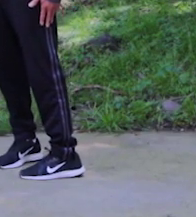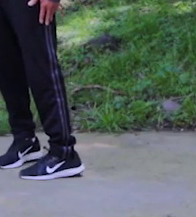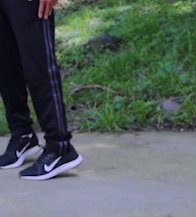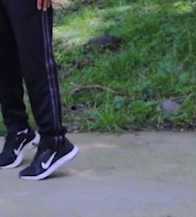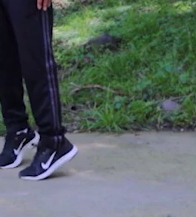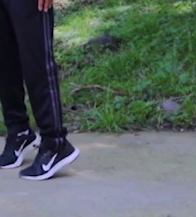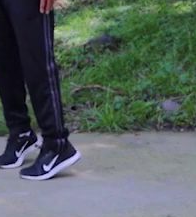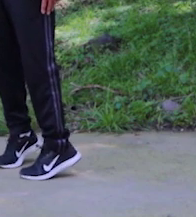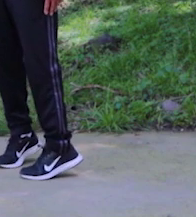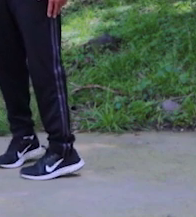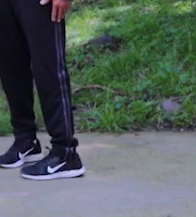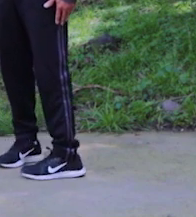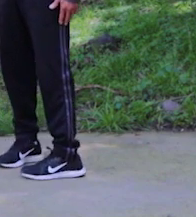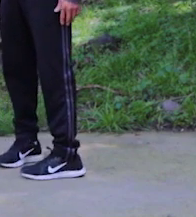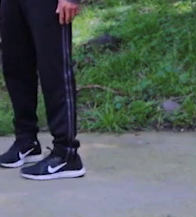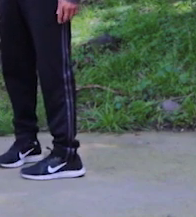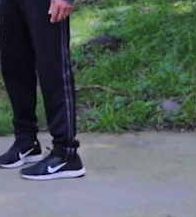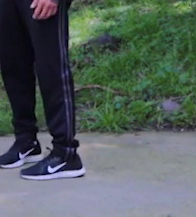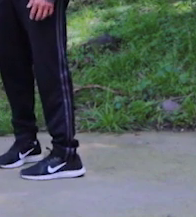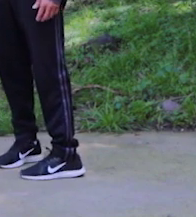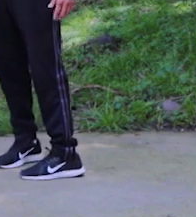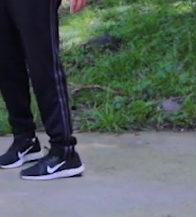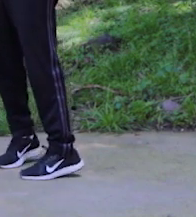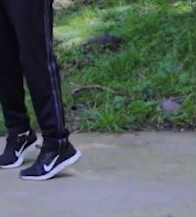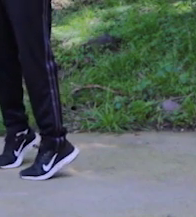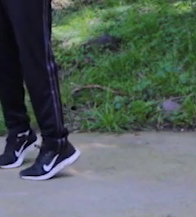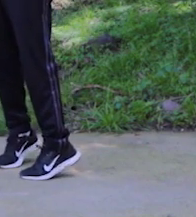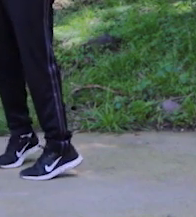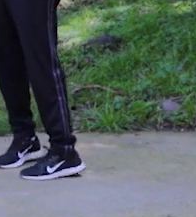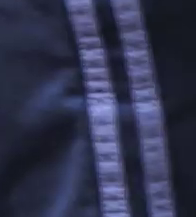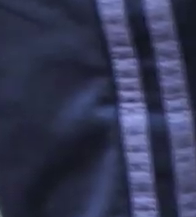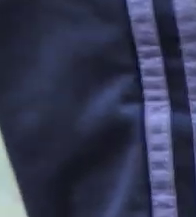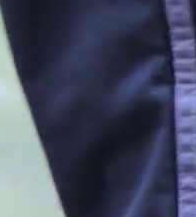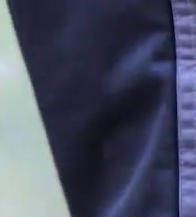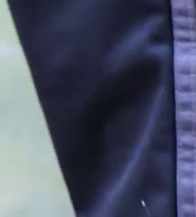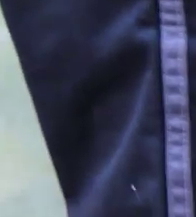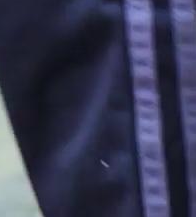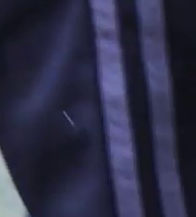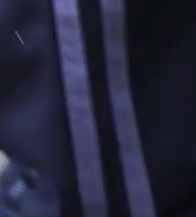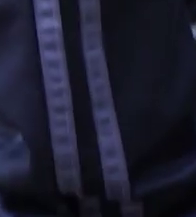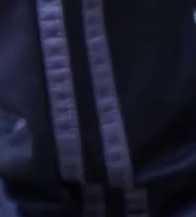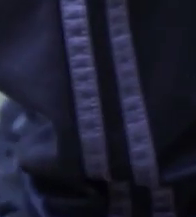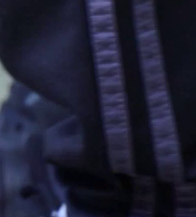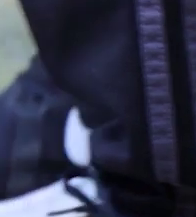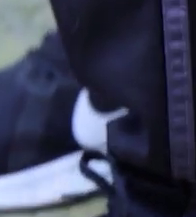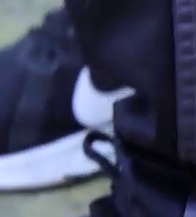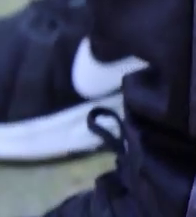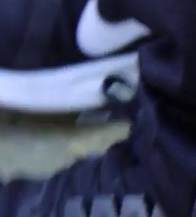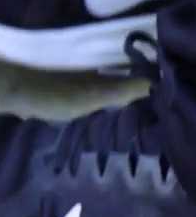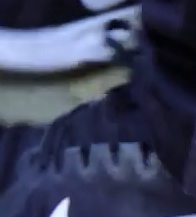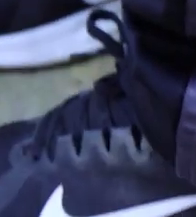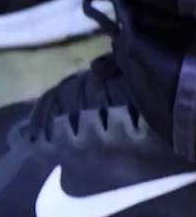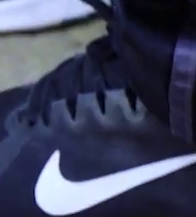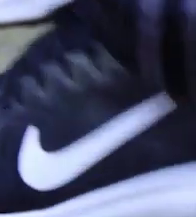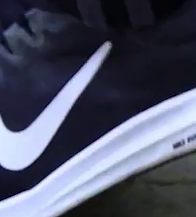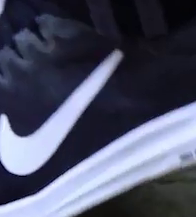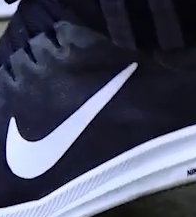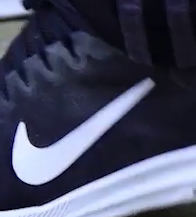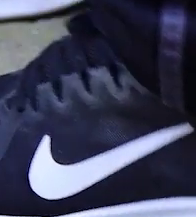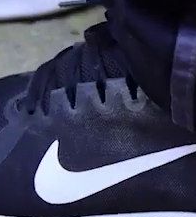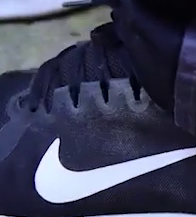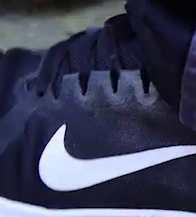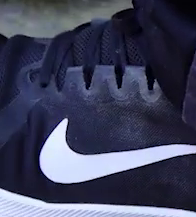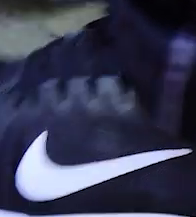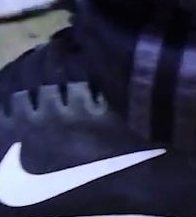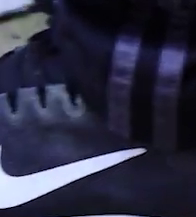talones. Arriba. Eso. Utilizamos nuestros brazos para tener equilibrio. Muy bien. Una vez